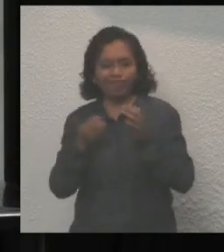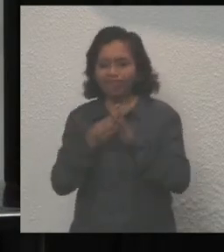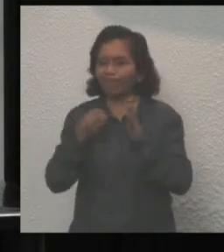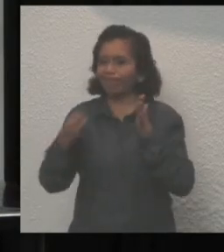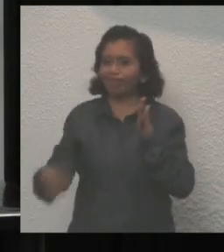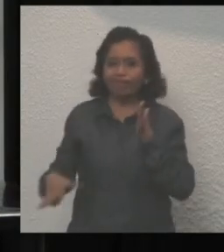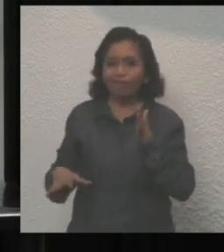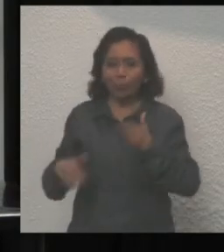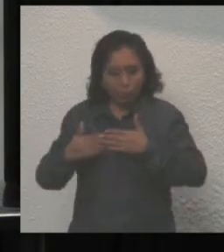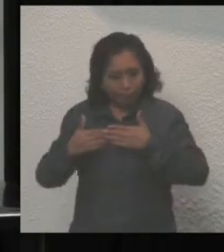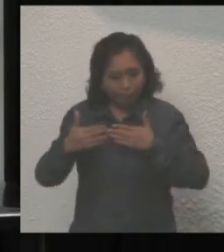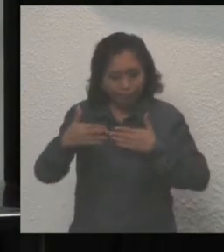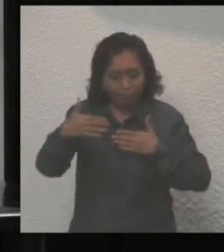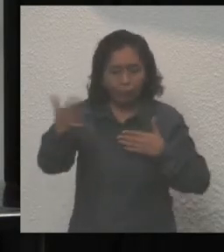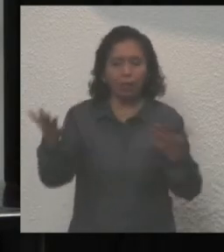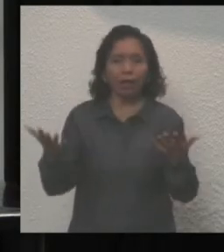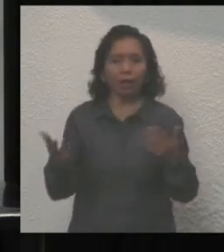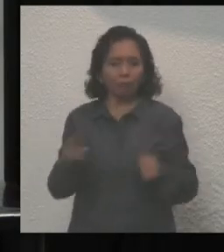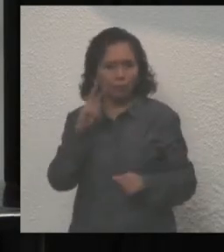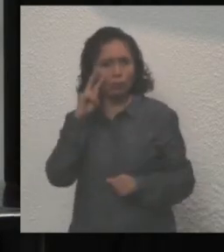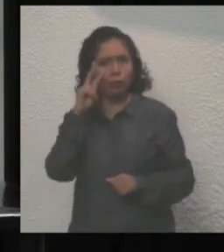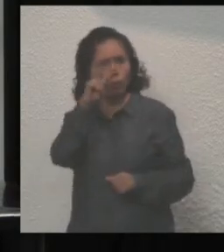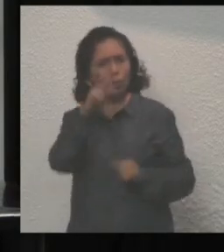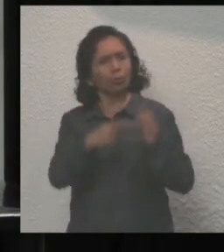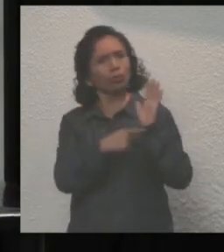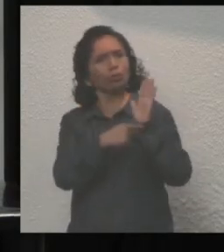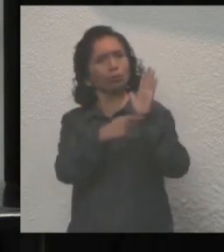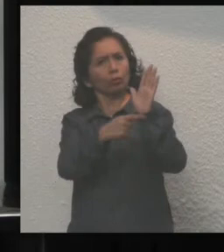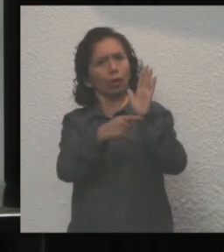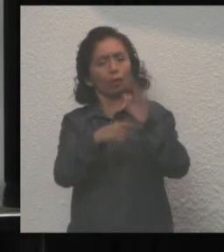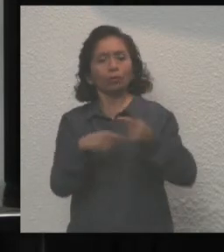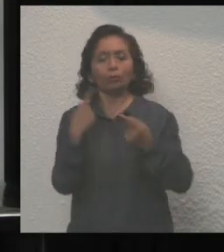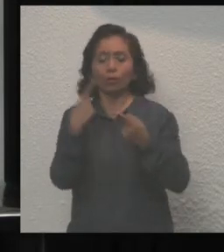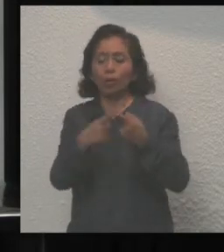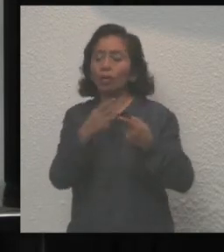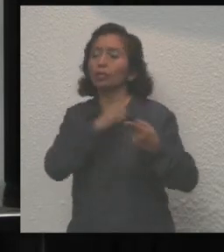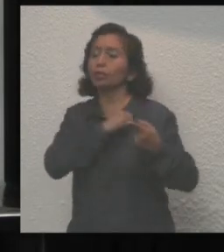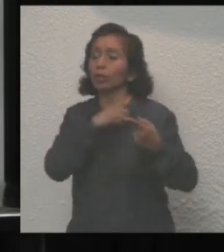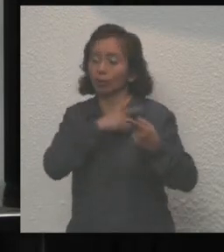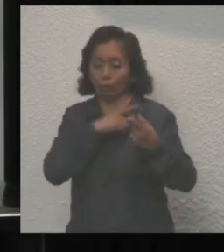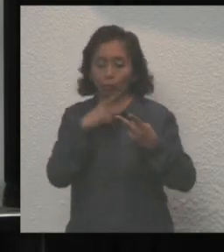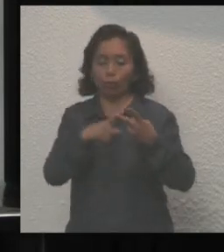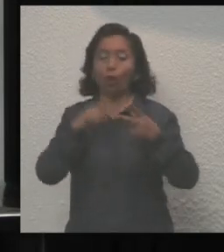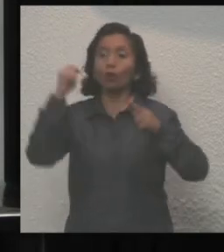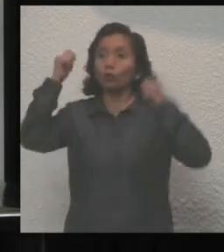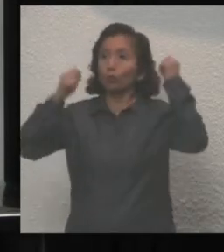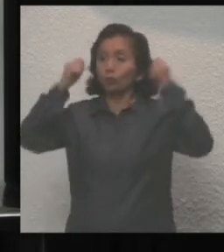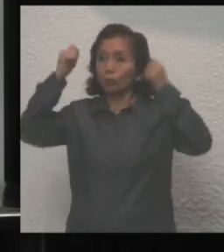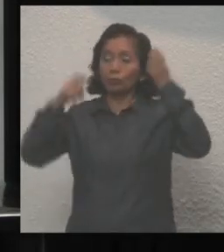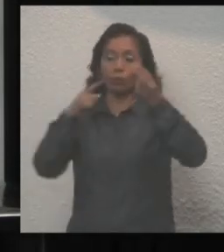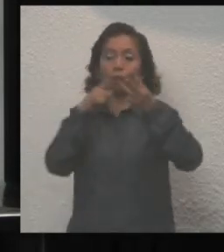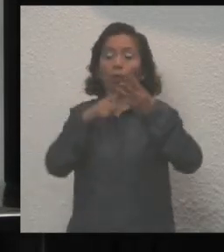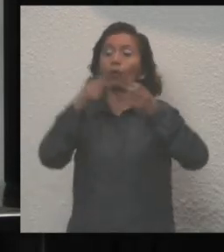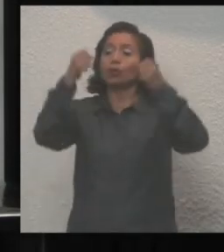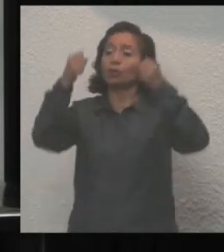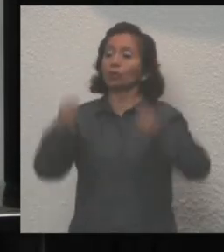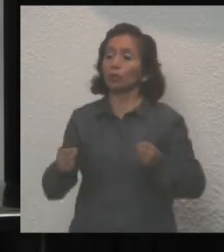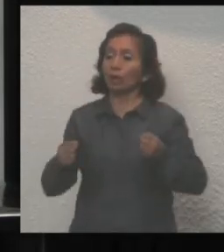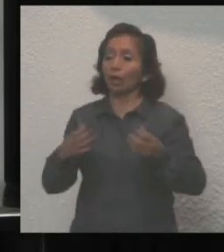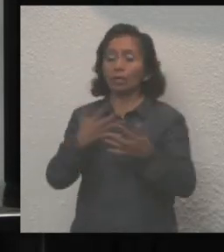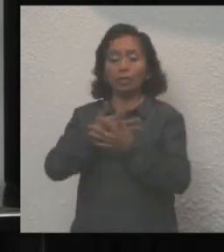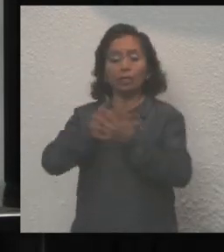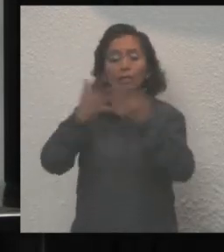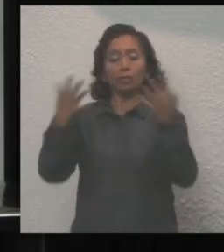y lo vemos en los resultados en materia de salud, de turismo, de seguridad, transparencia,